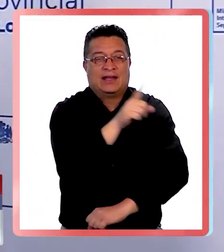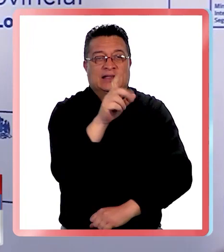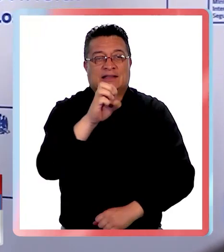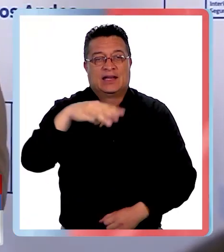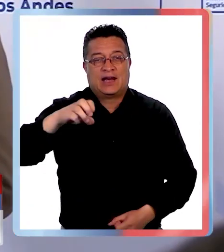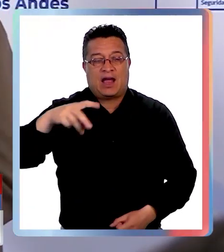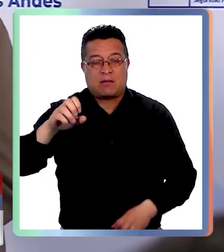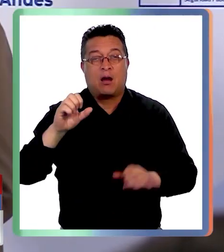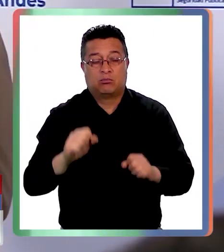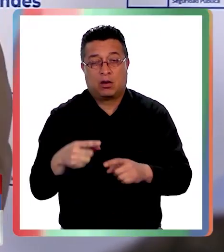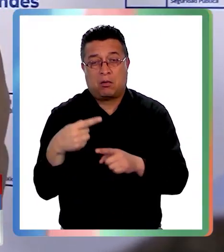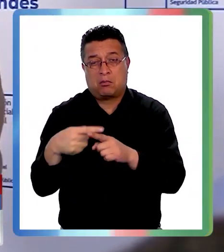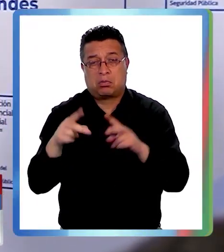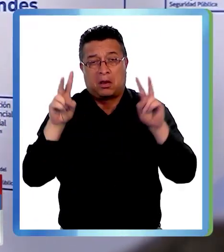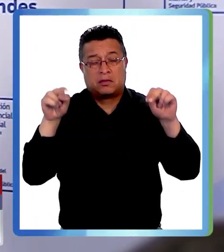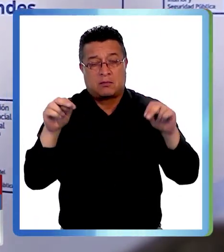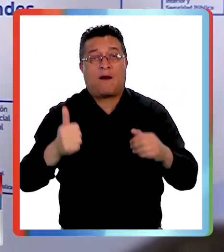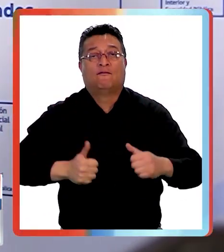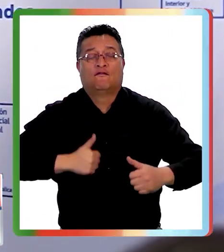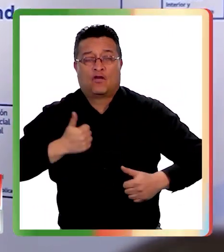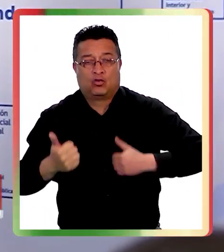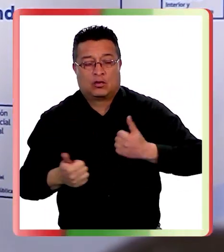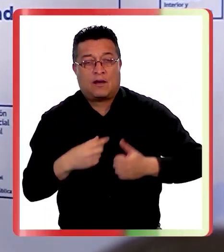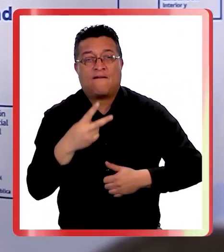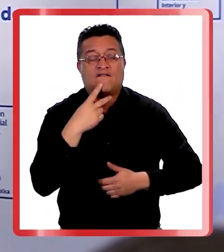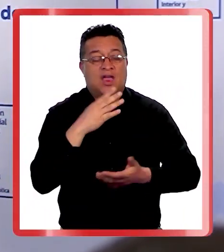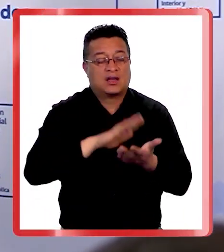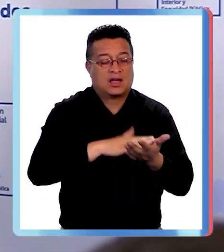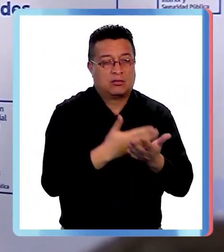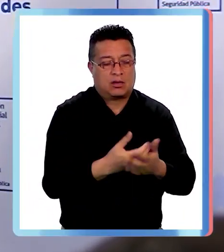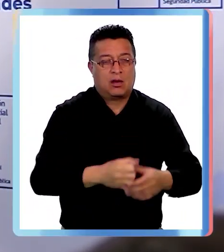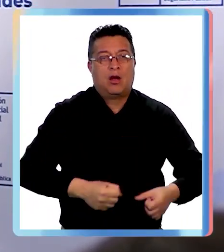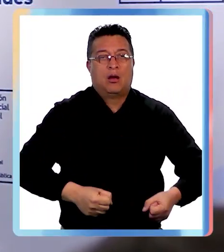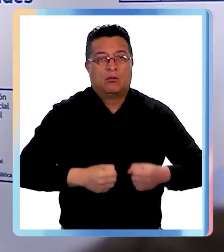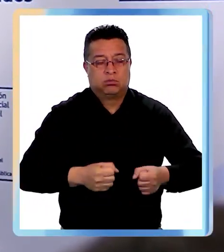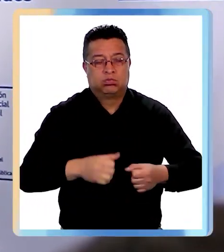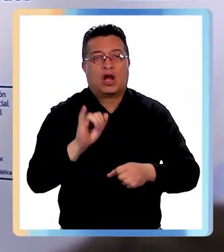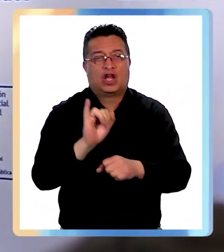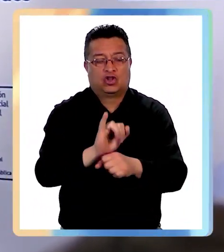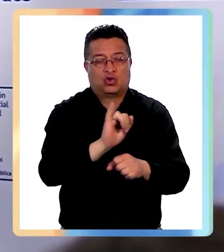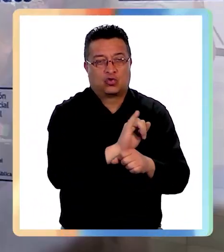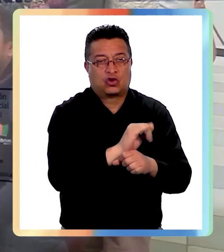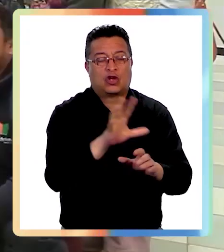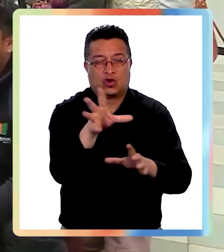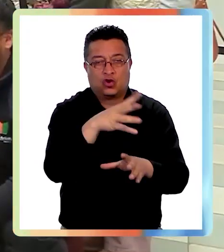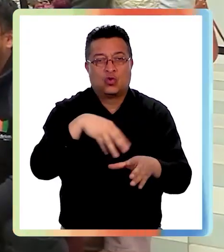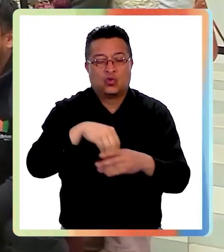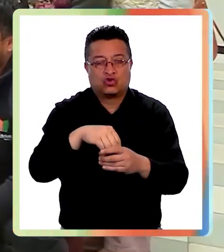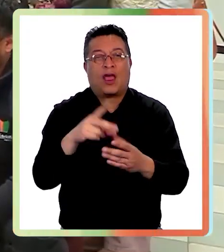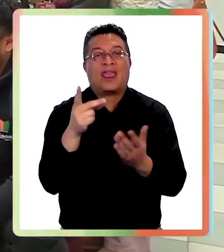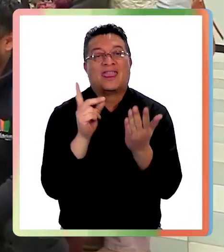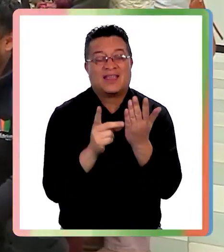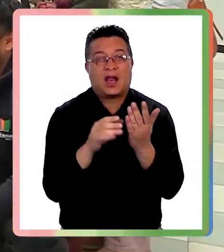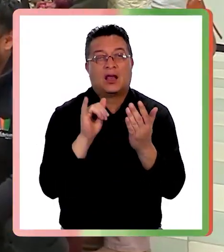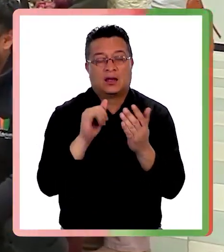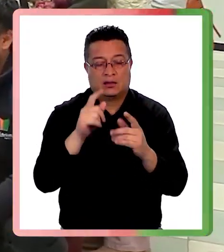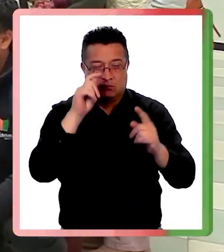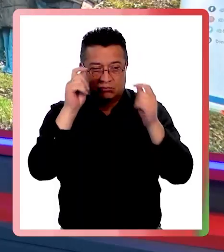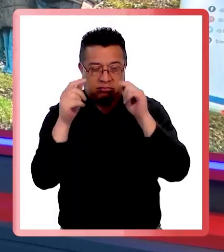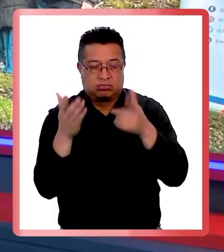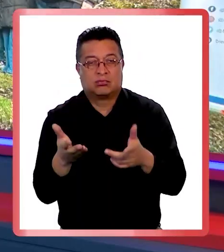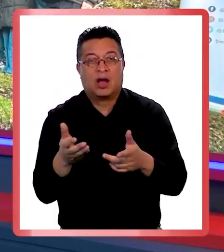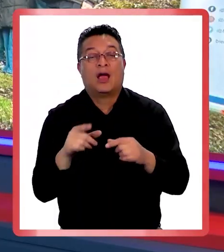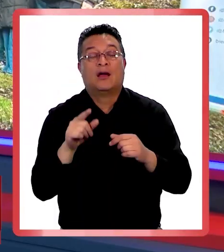proyectos pueden abordar diversas áreas, como voluntariado, vida saludable, fortalecimiento institucional, inclusión digital y recreación.